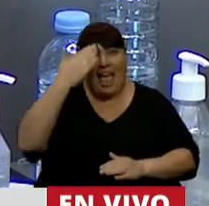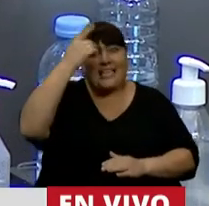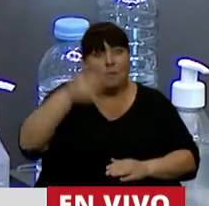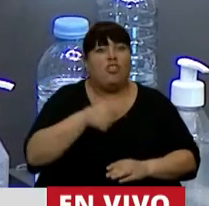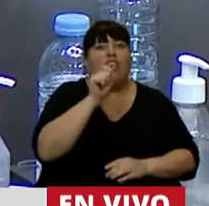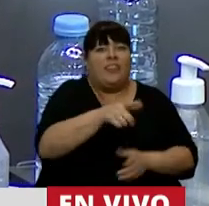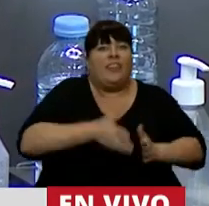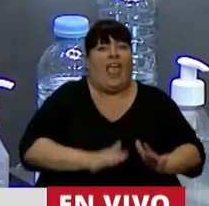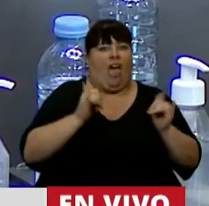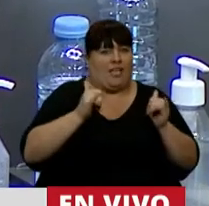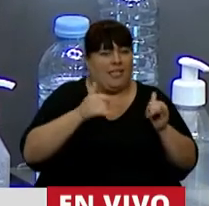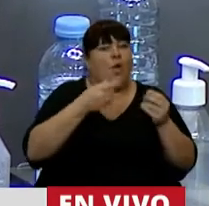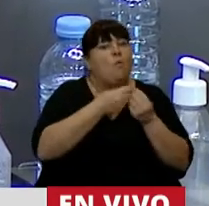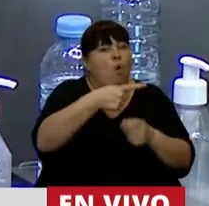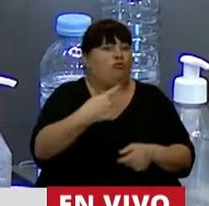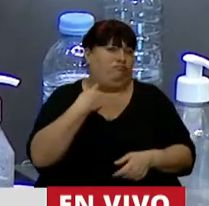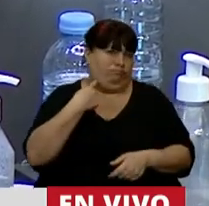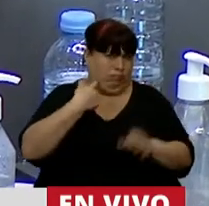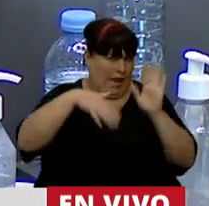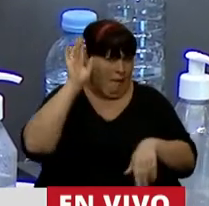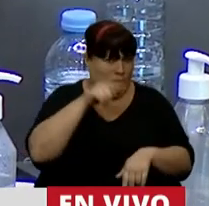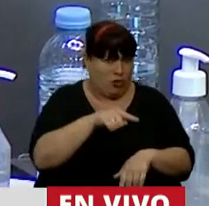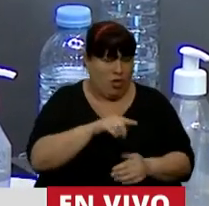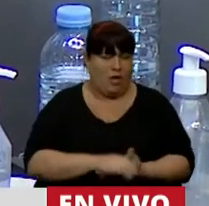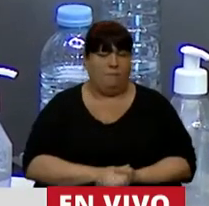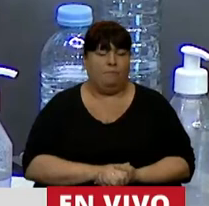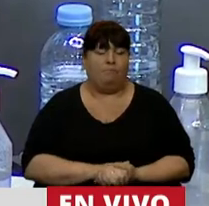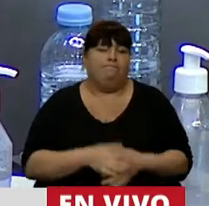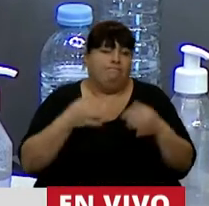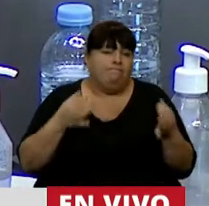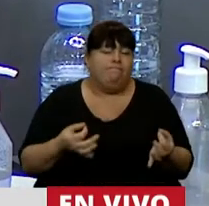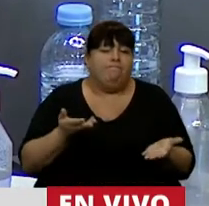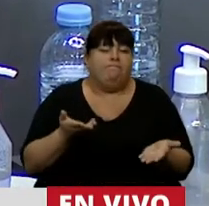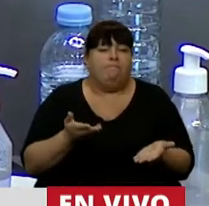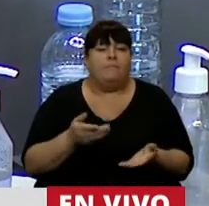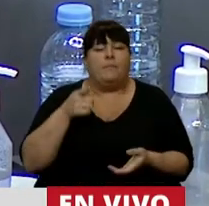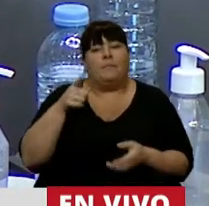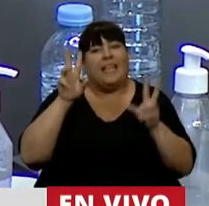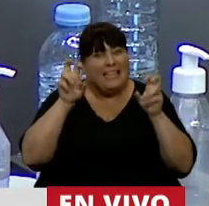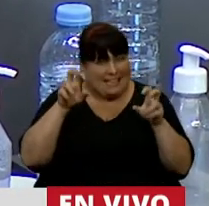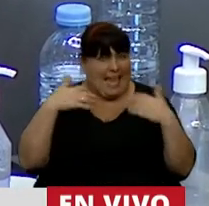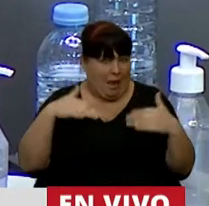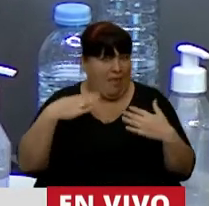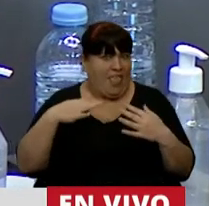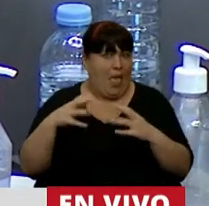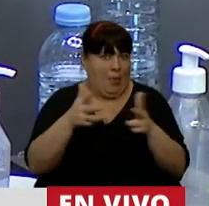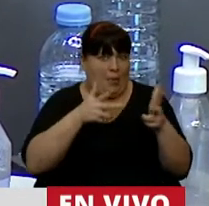son embarazos adolescentes y muchos de ellos son embarazos no deseados. Claramente, Presidente, un tema a tocar.